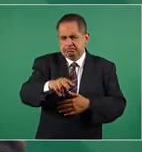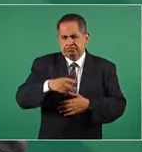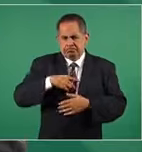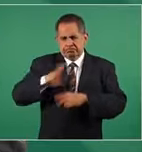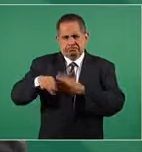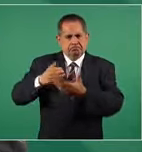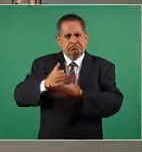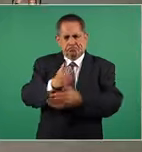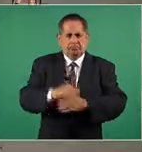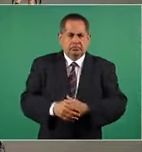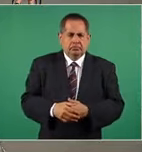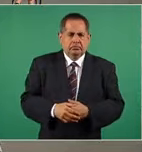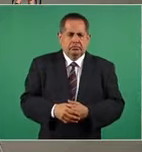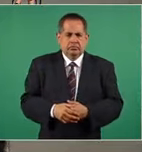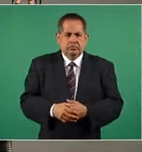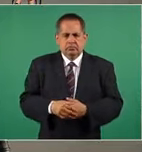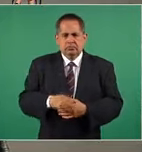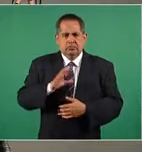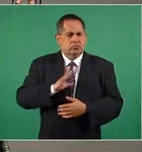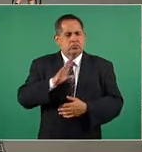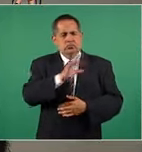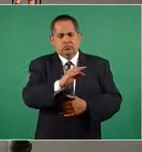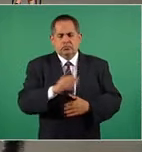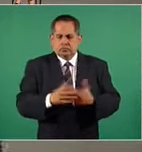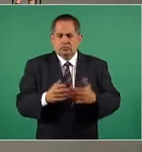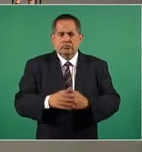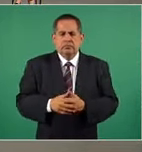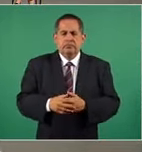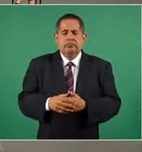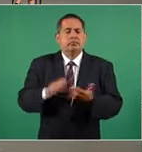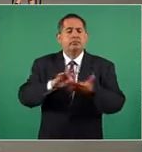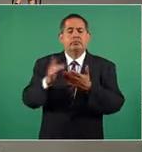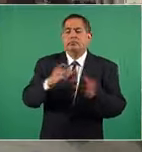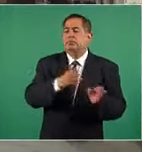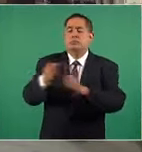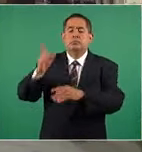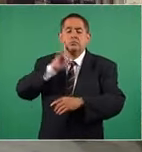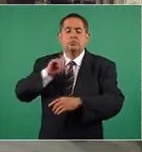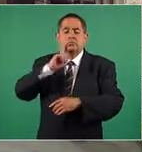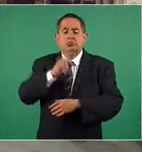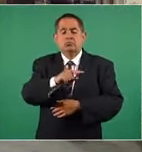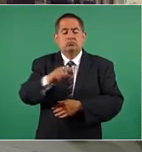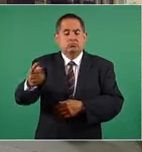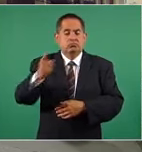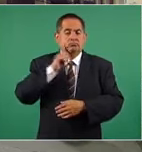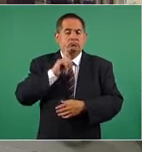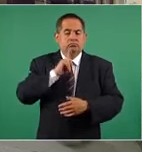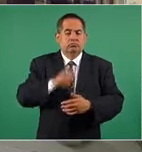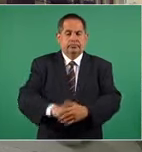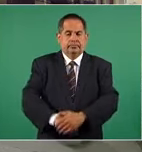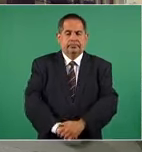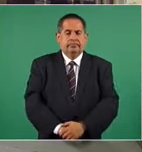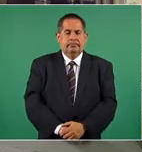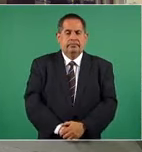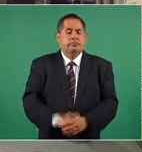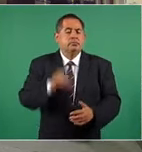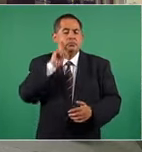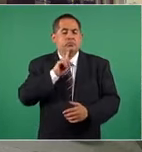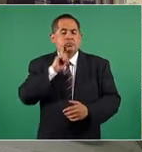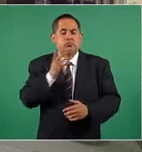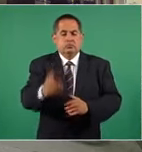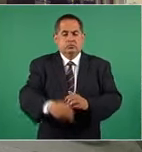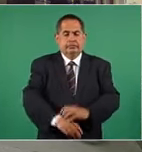intervenir Gracias, señor presidente sea, que le comentes eso Gracias Una compañera porque es que si no una mujer